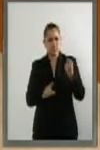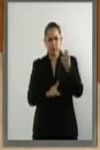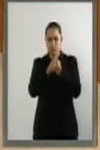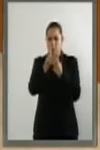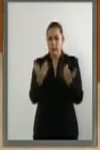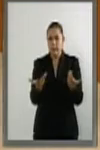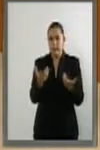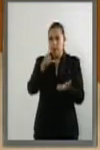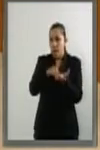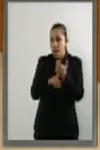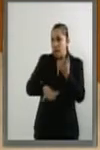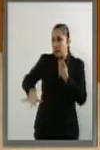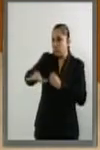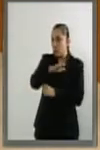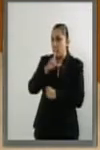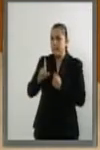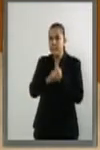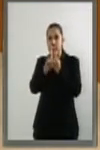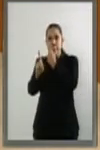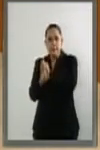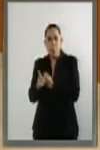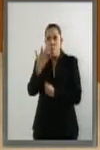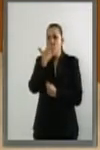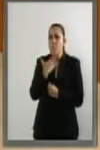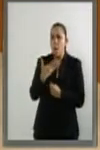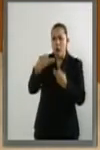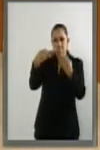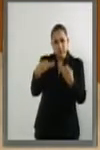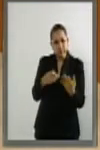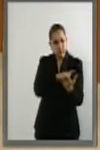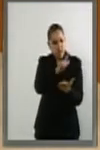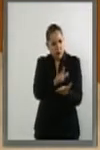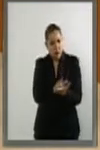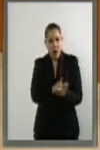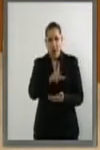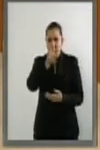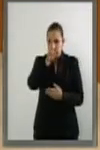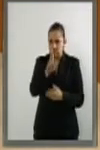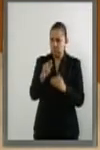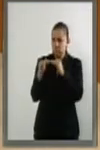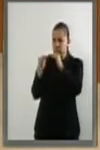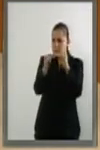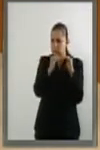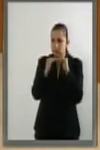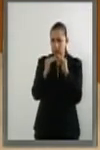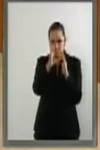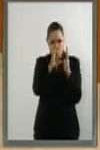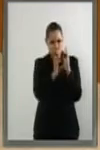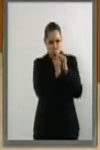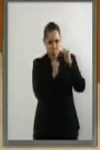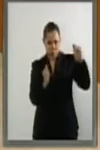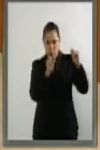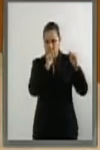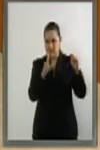y el restablecimiento del orden democrático y constitucional en Venezuela.